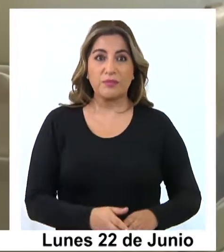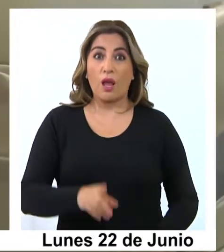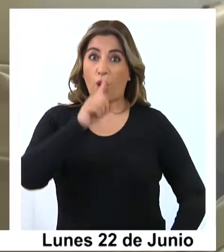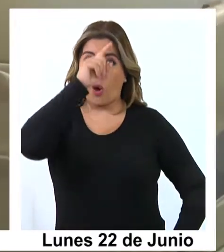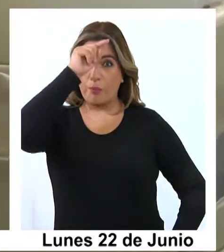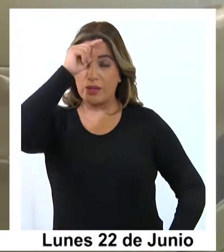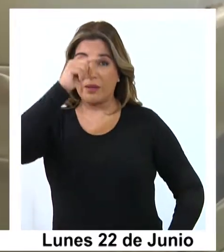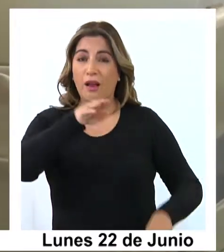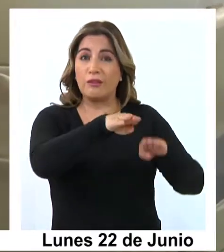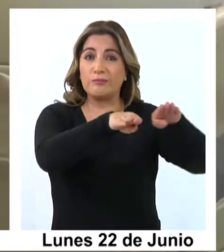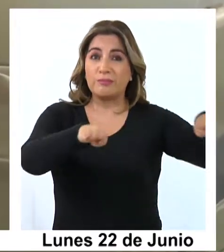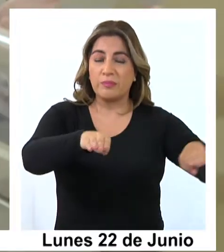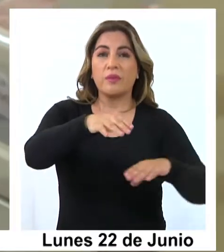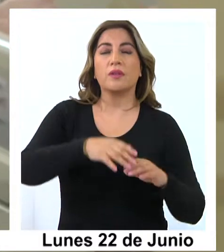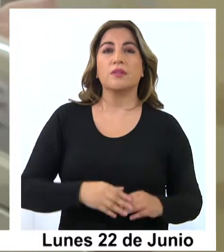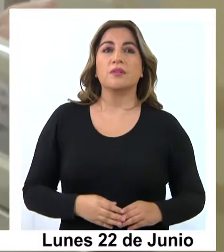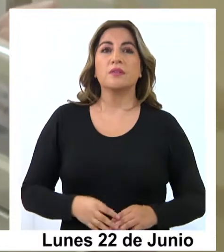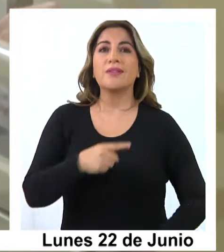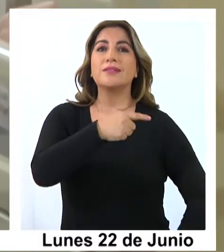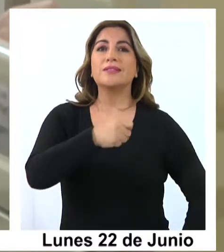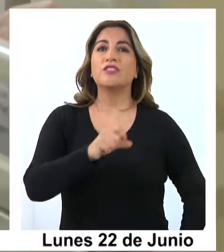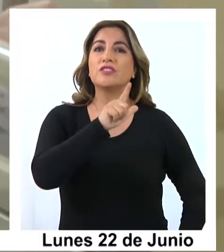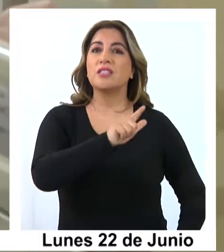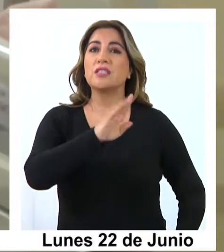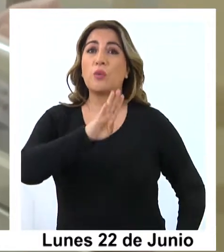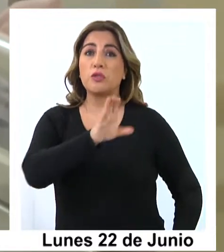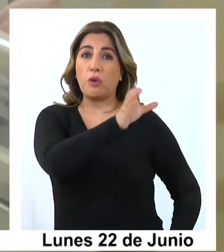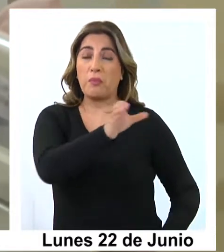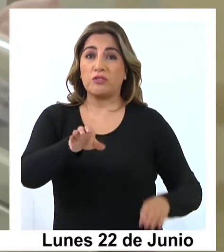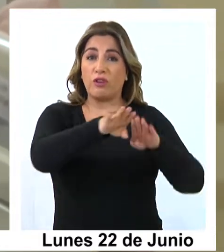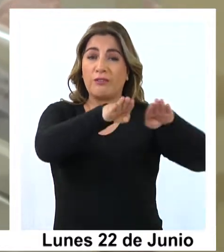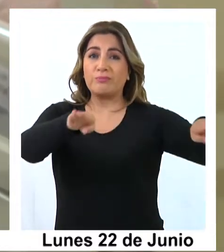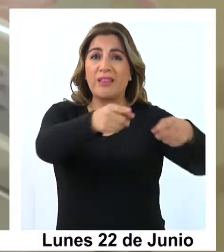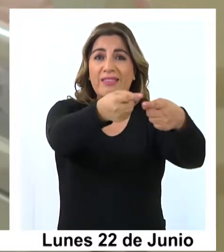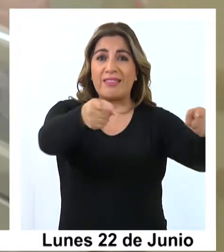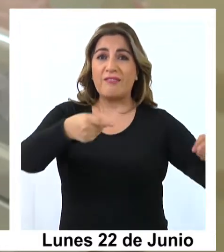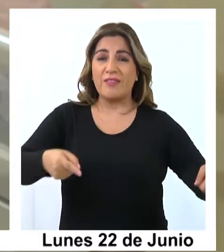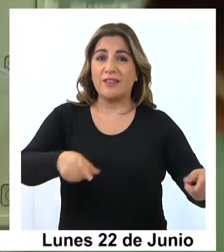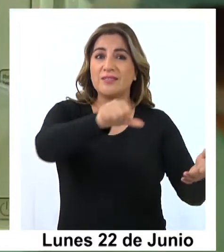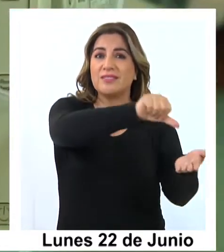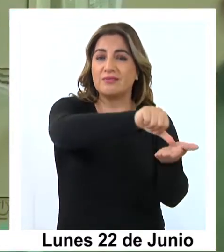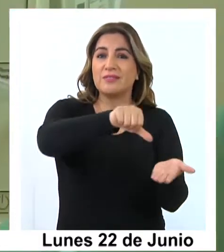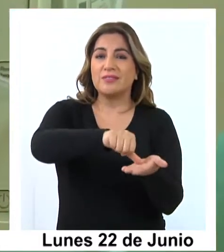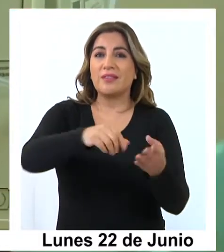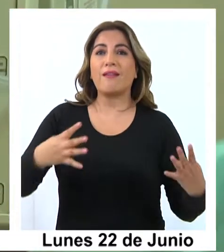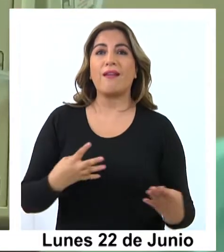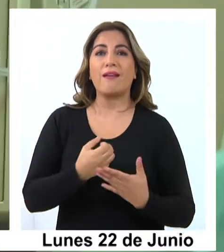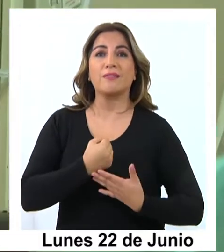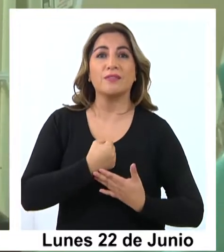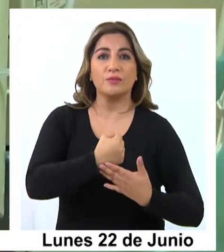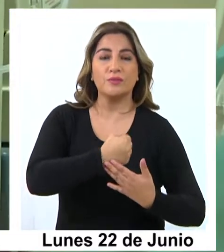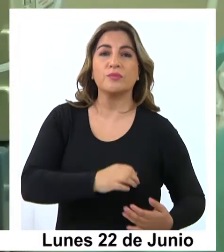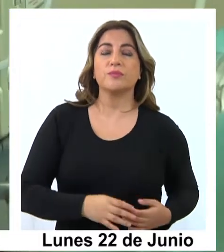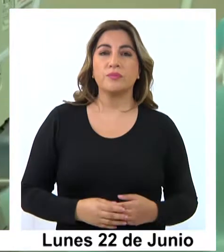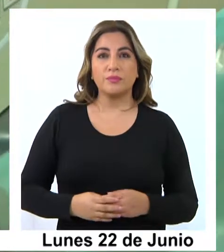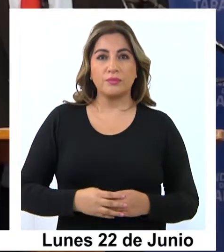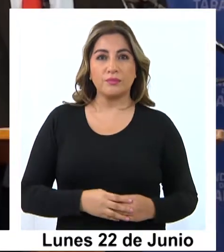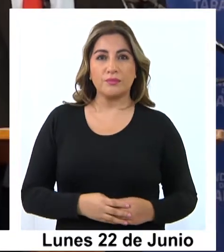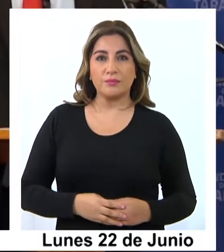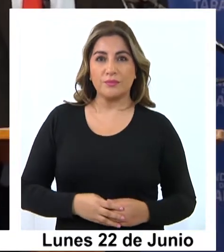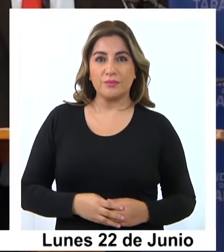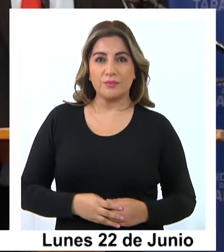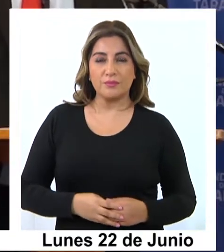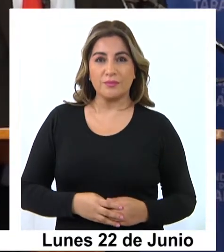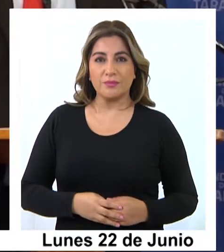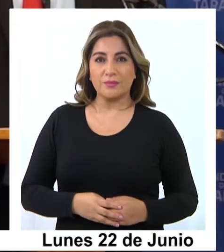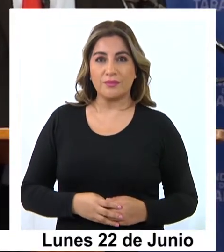hospitalización se encuentran 174 personas en los distintos centros de la red asistencial. Se encuentran